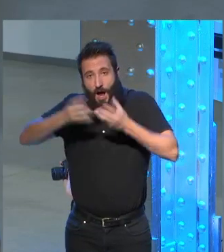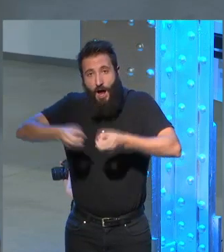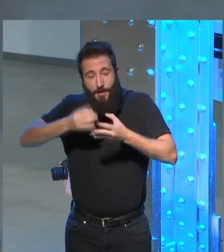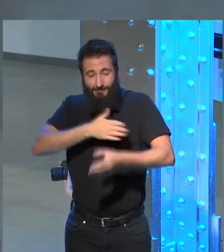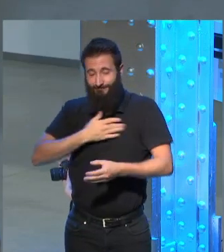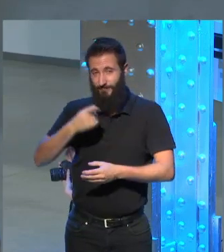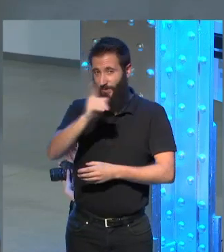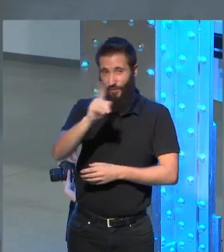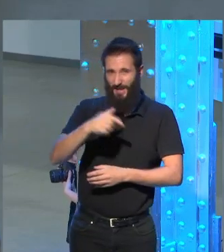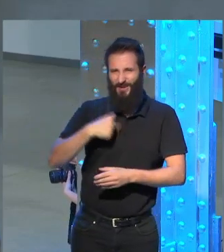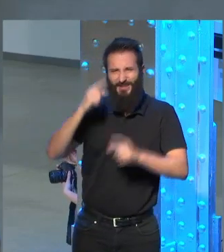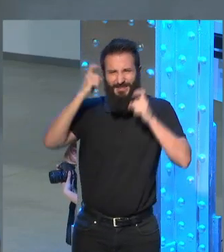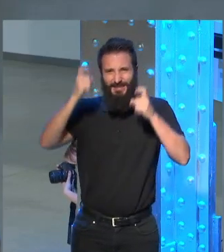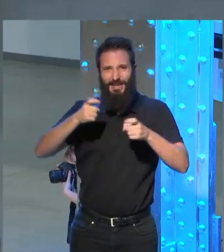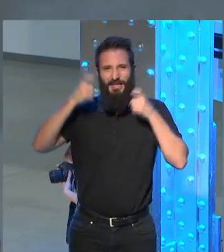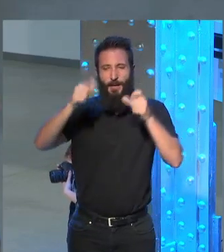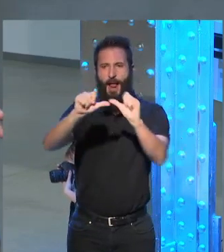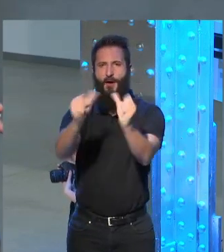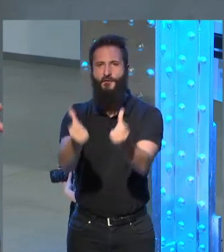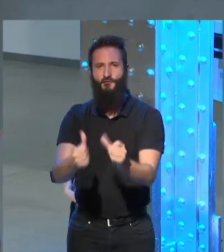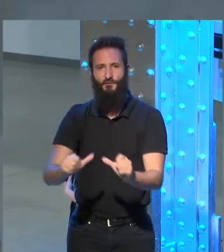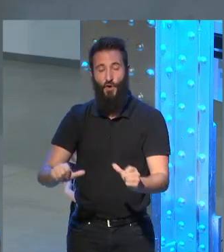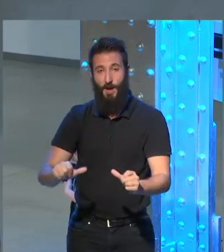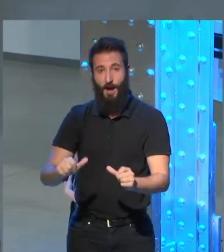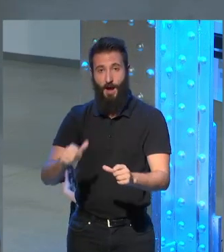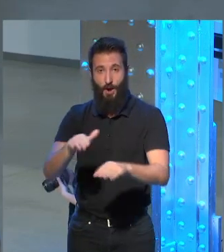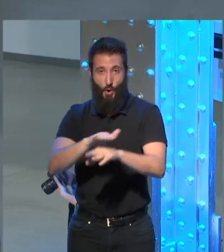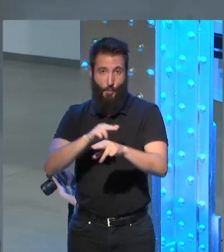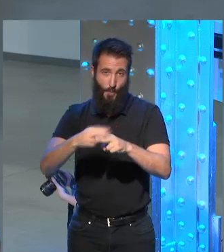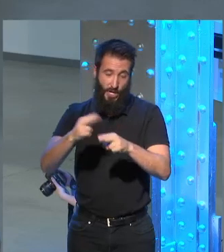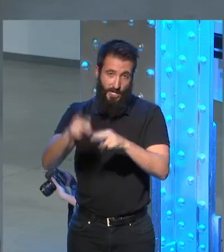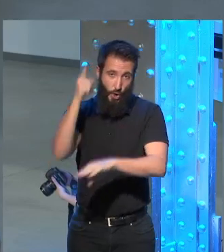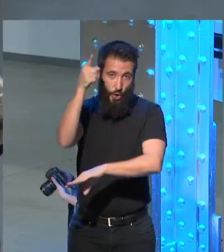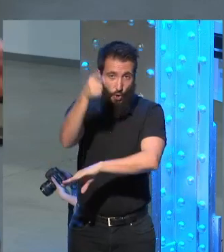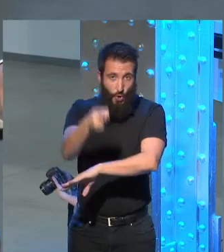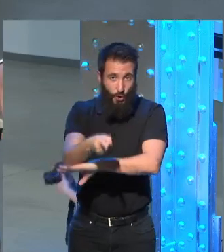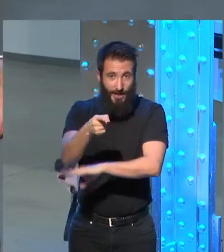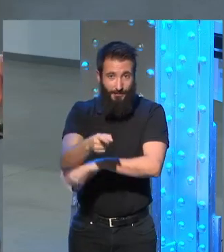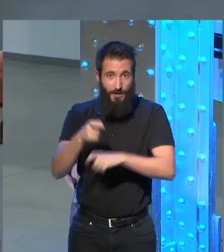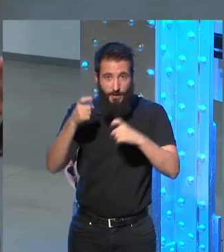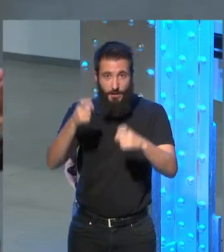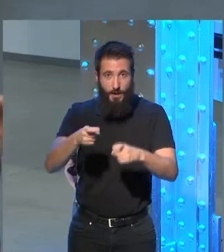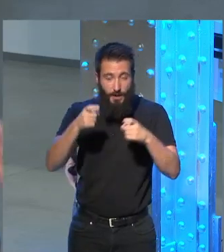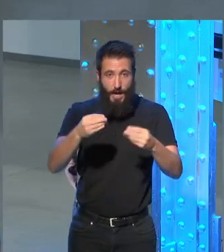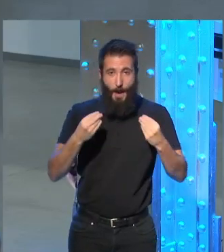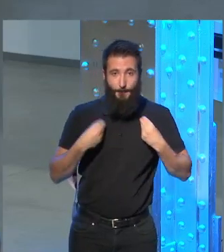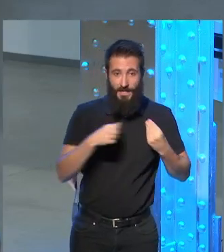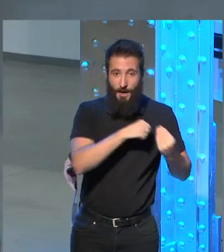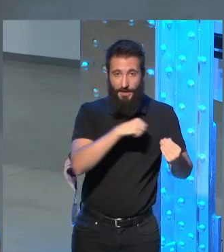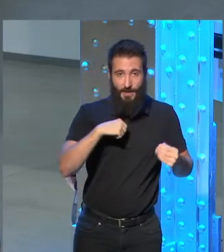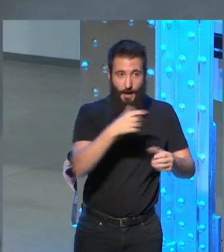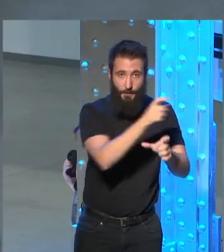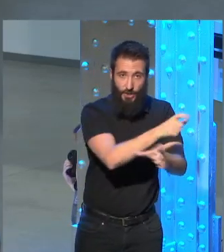sino la manera como ese régimen se infiltraba en la vida privada de las